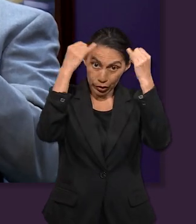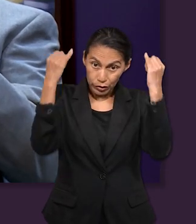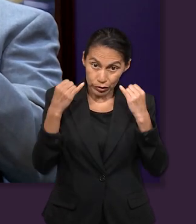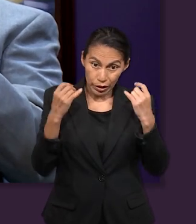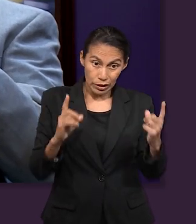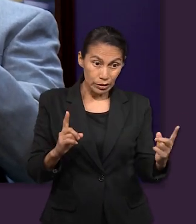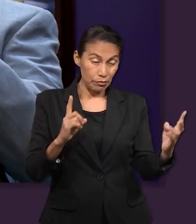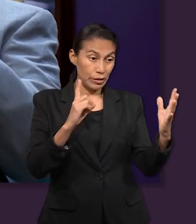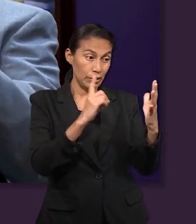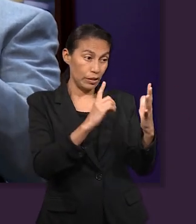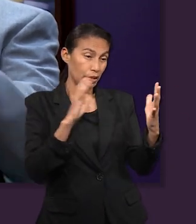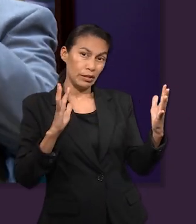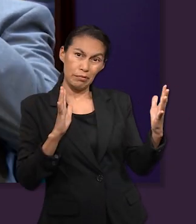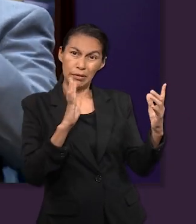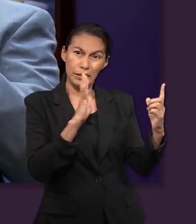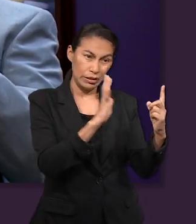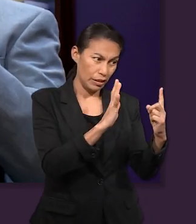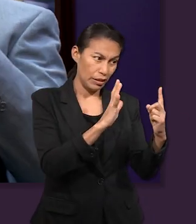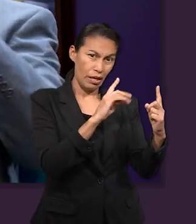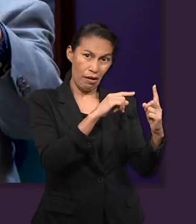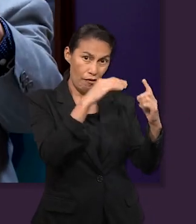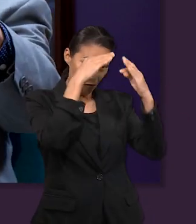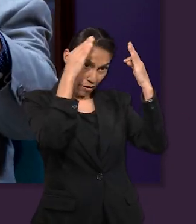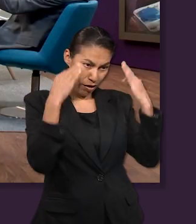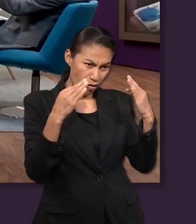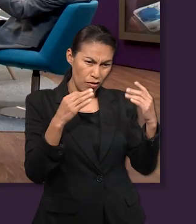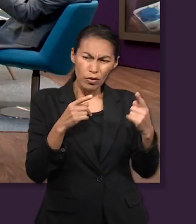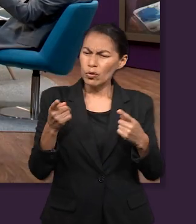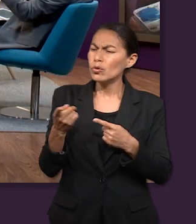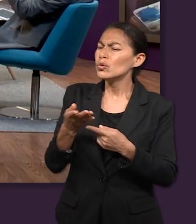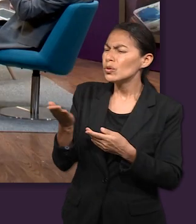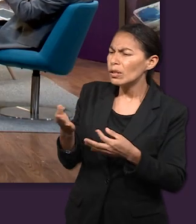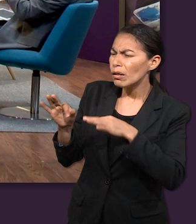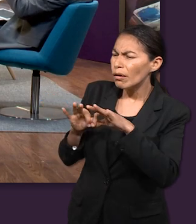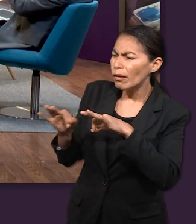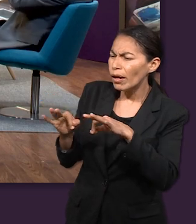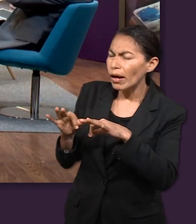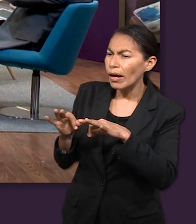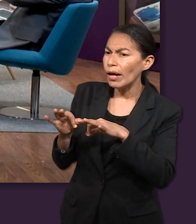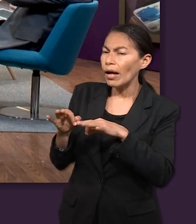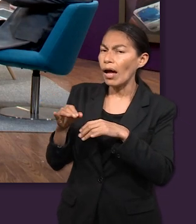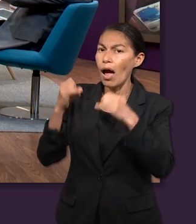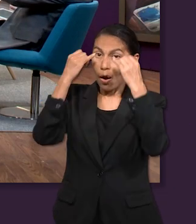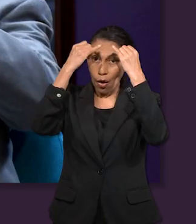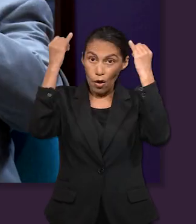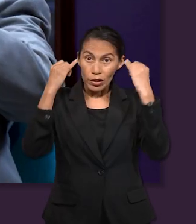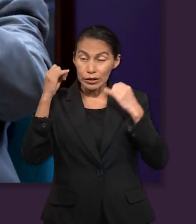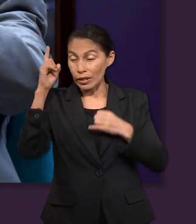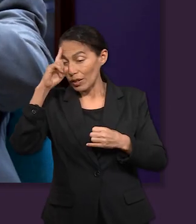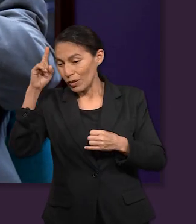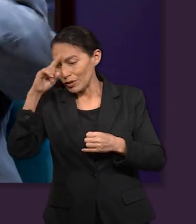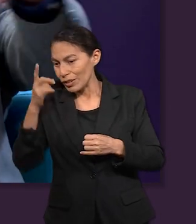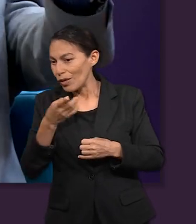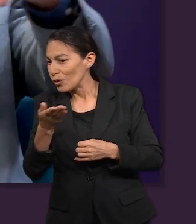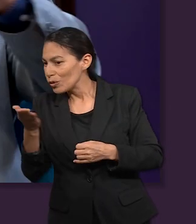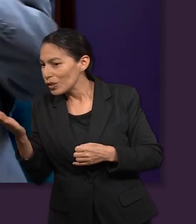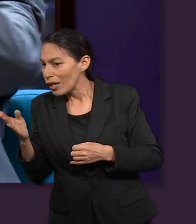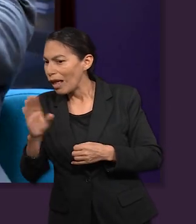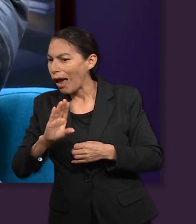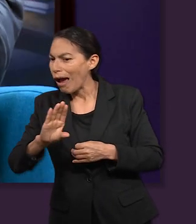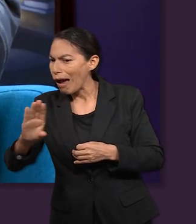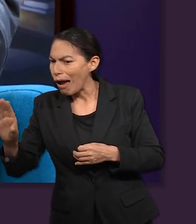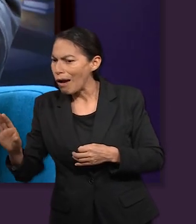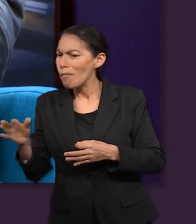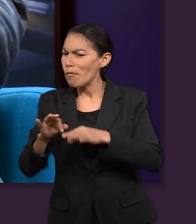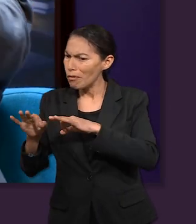digan a qué se dedican. Ah, oficio. El oficio, porque si no, el Faraón los iba a poner de gobernadores